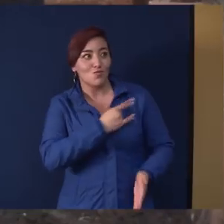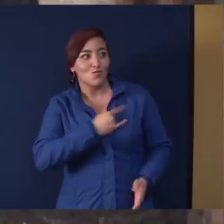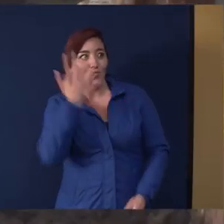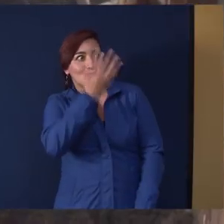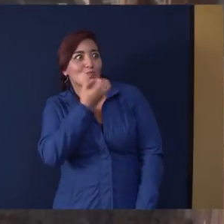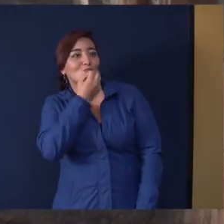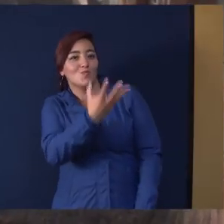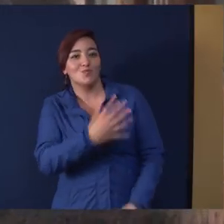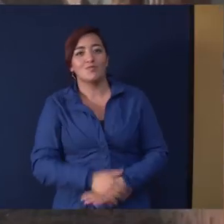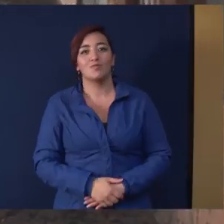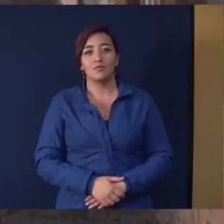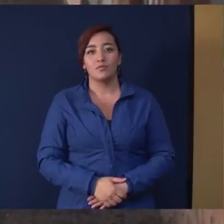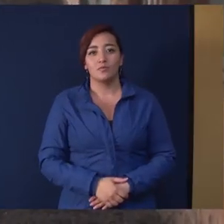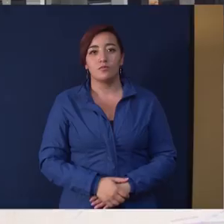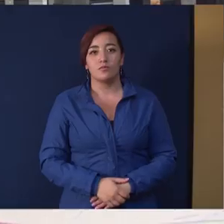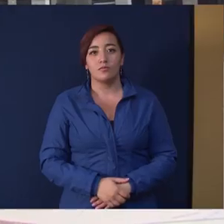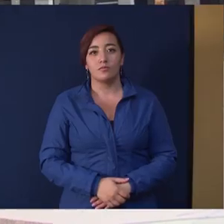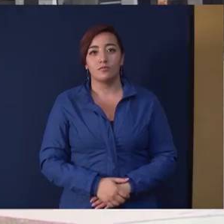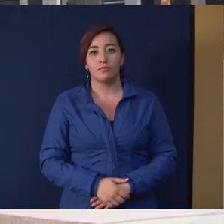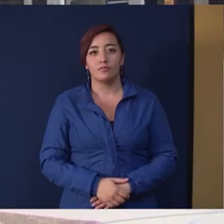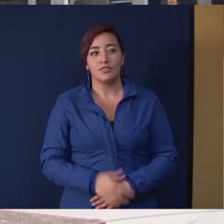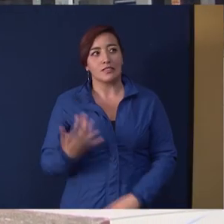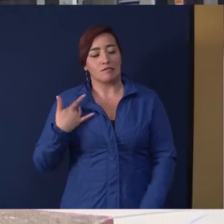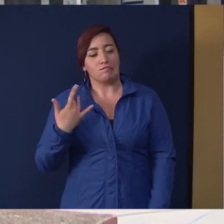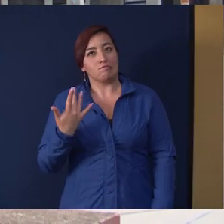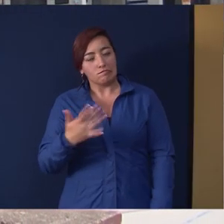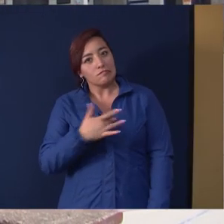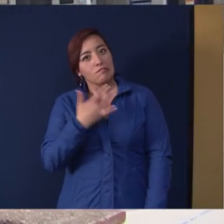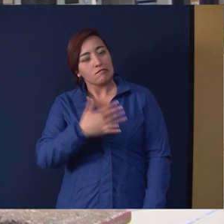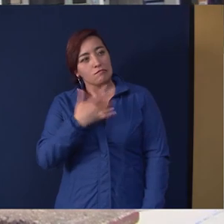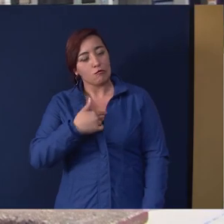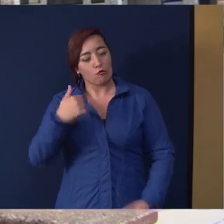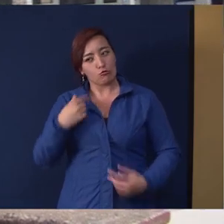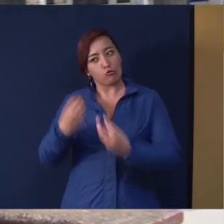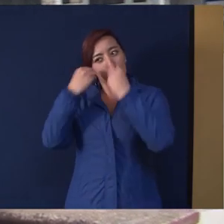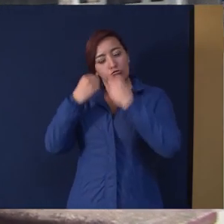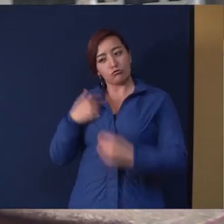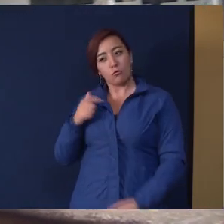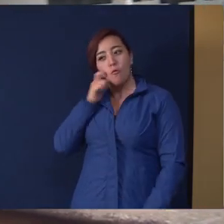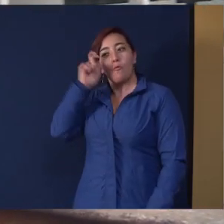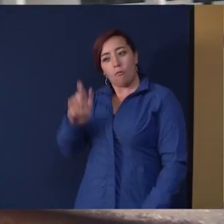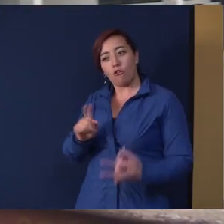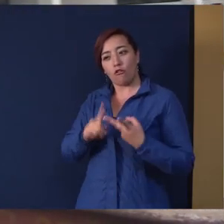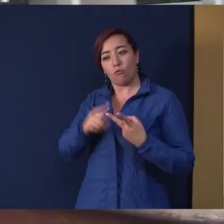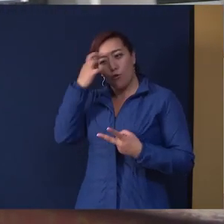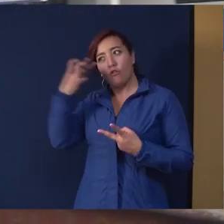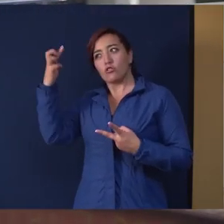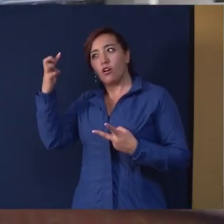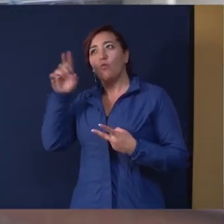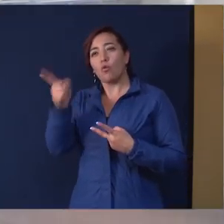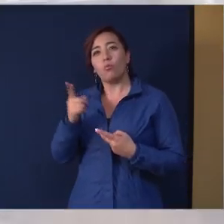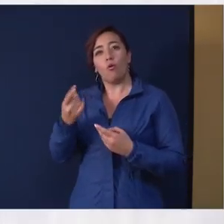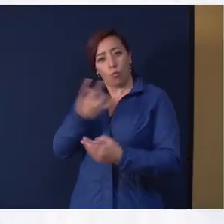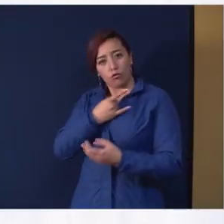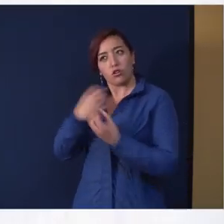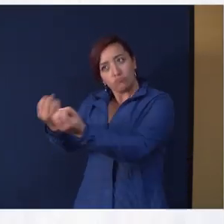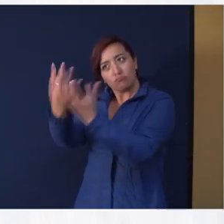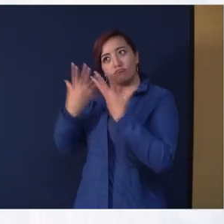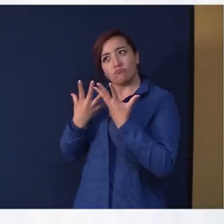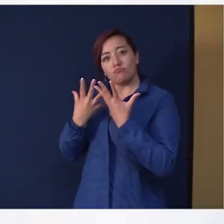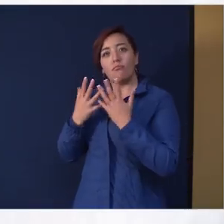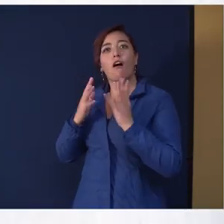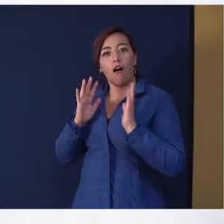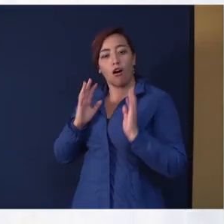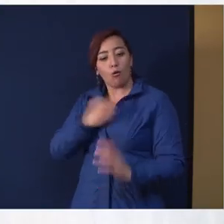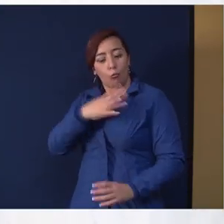Sentimos que gran parte de lo que hoy somos tanto personal como profesionalmente se lo debemos a la universidad y creo que esta es una